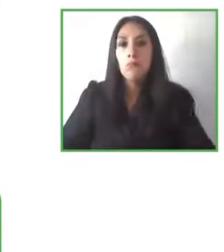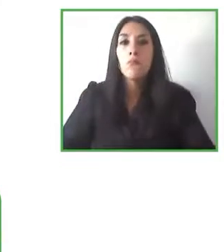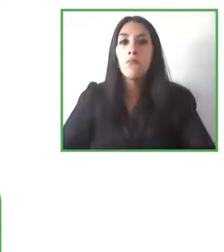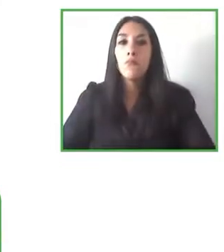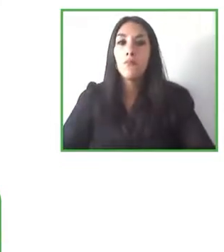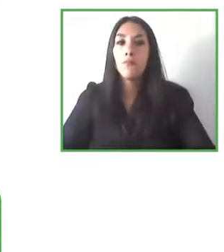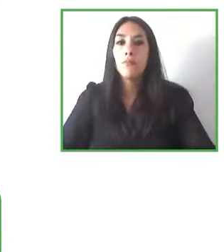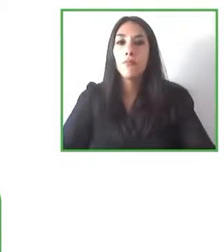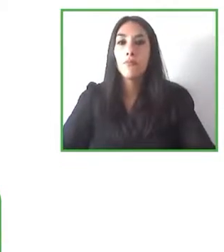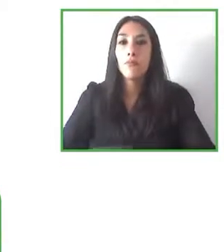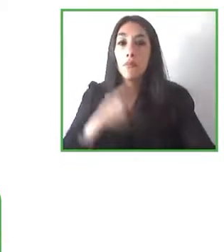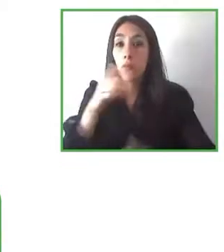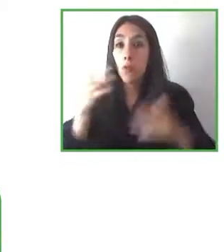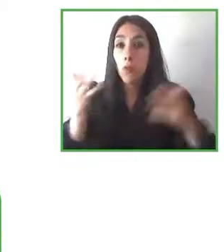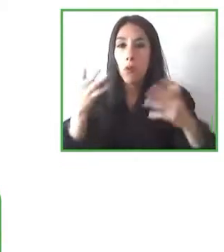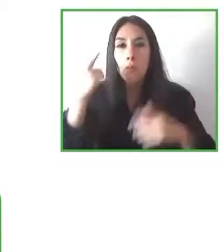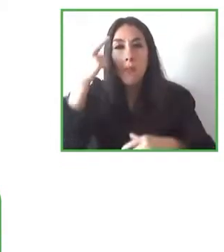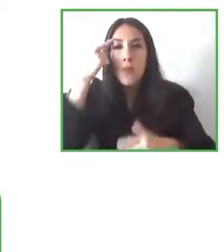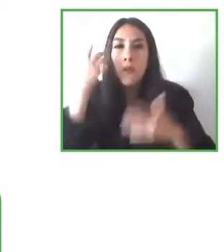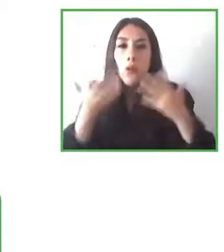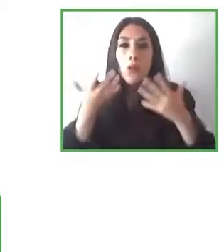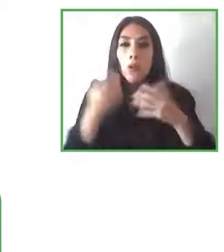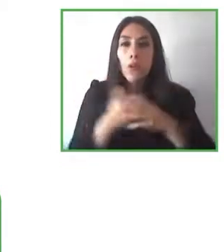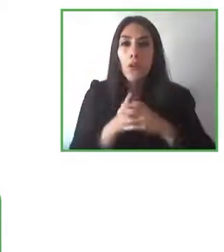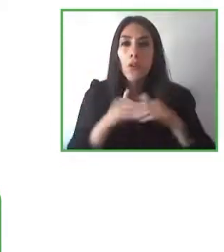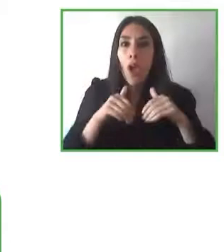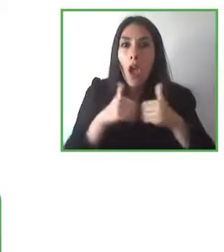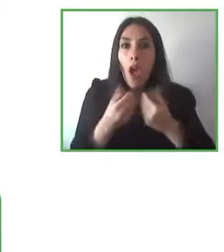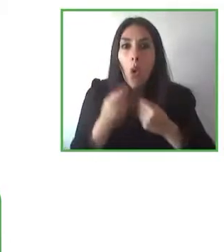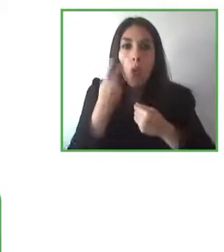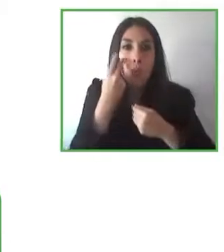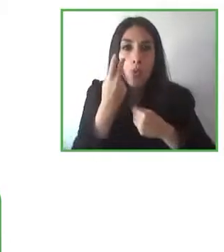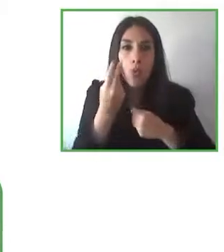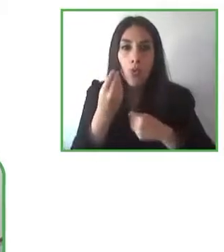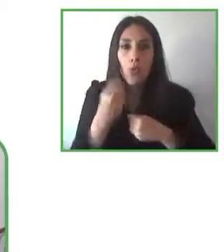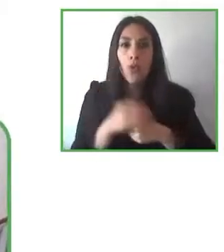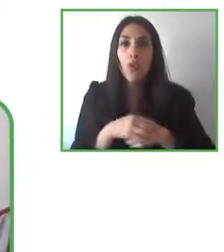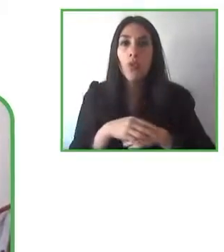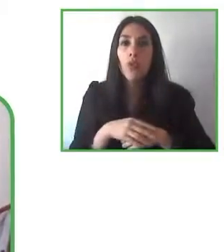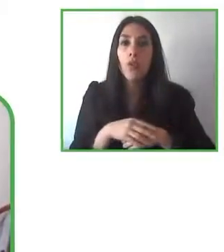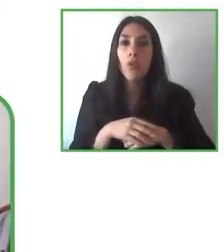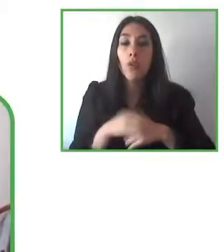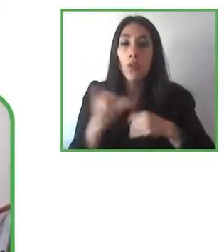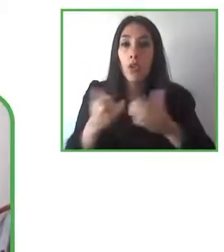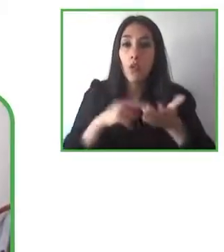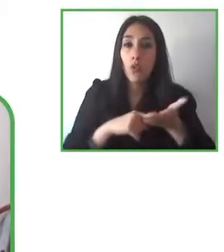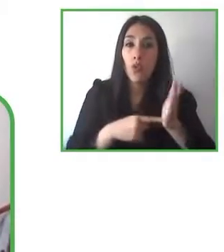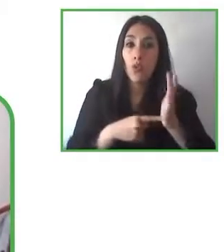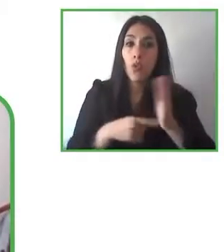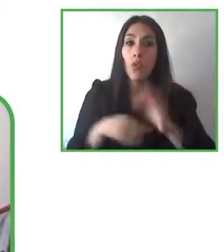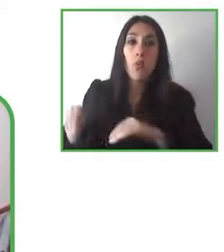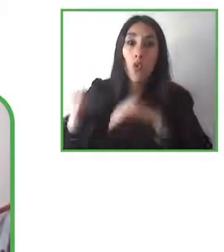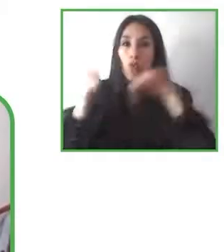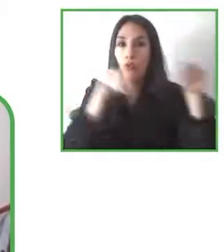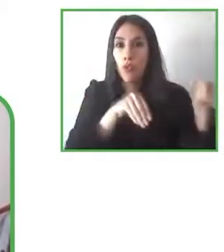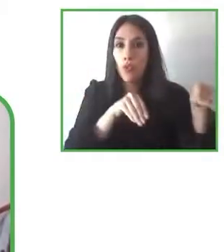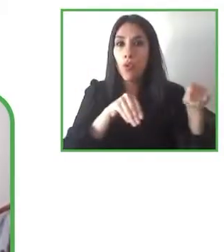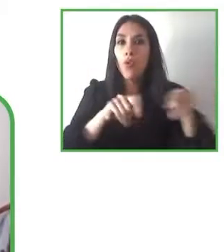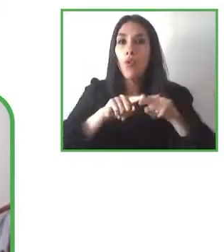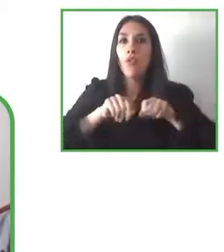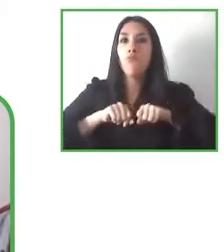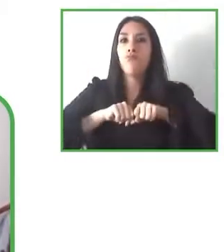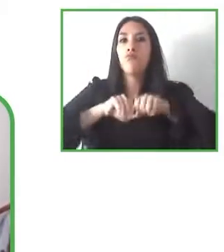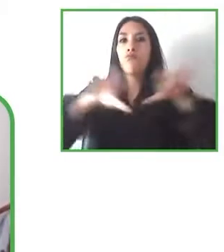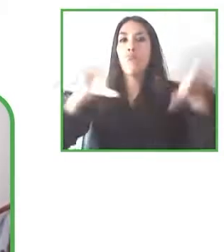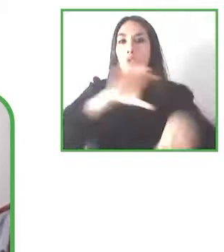lo ves en cuanto a la posibilidad de llevarlo a más países con todas esas características? Adelante, Pablo, por favor. Gracias, Ricardo, muy buena